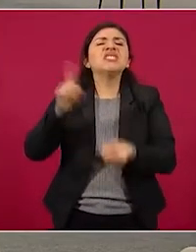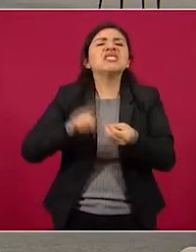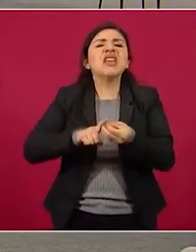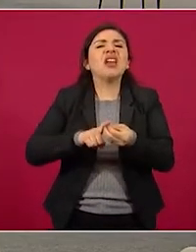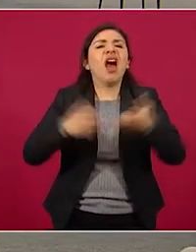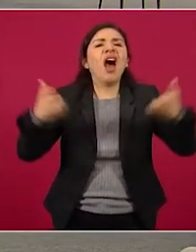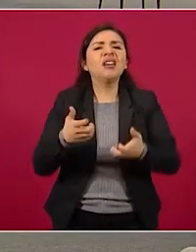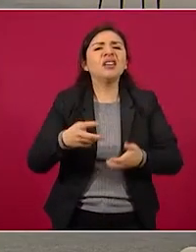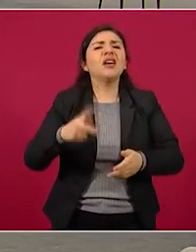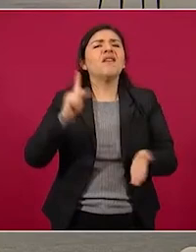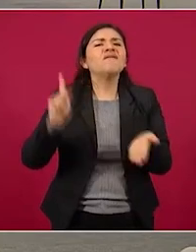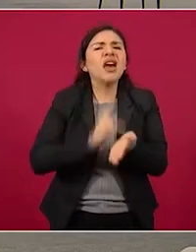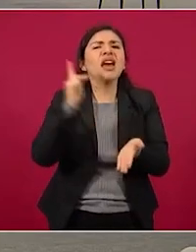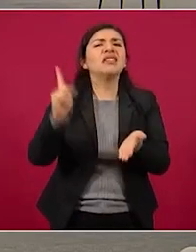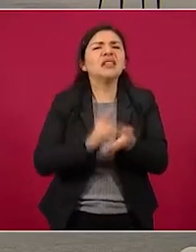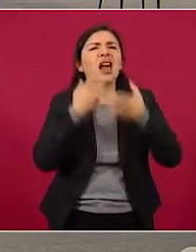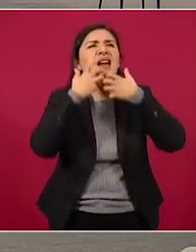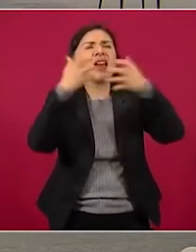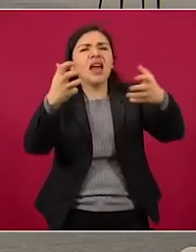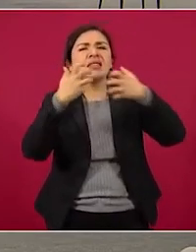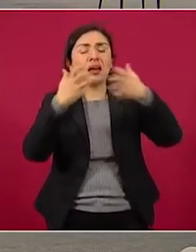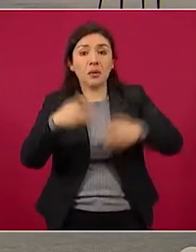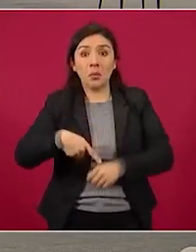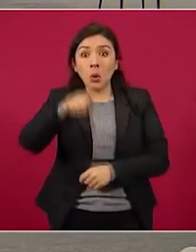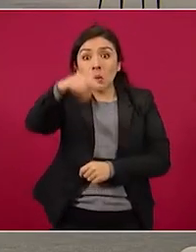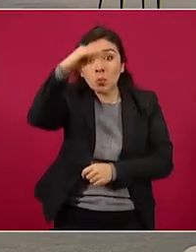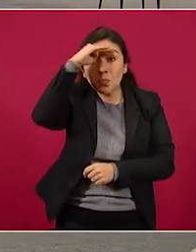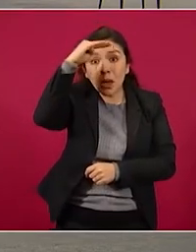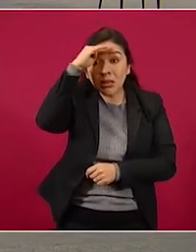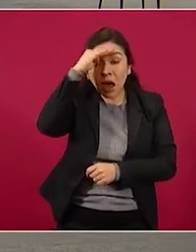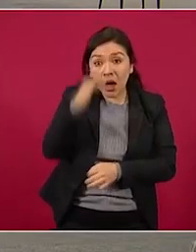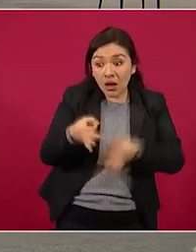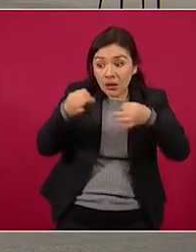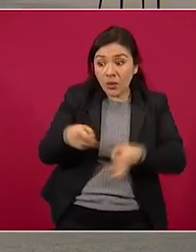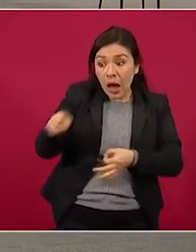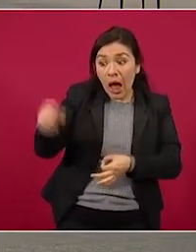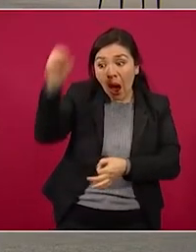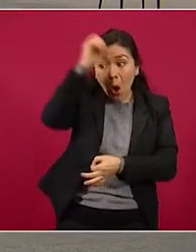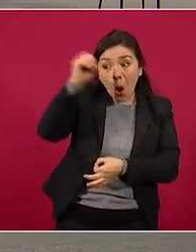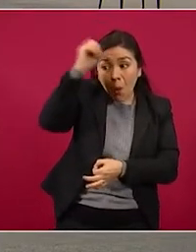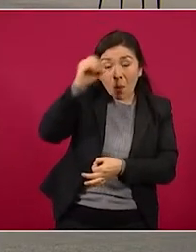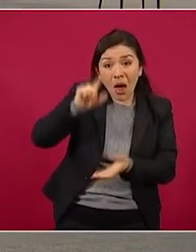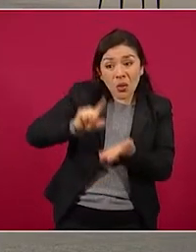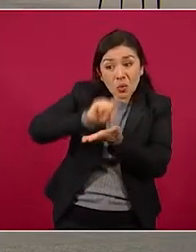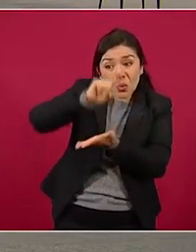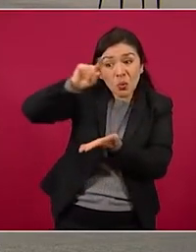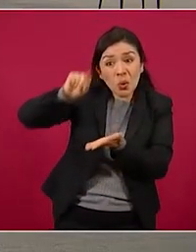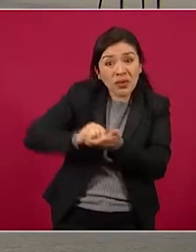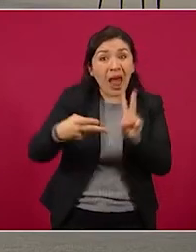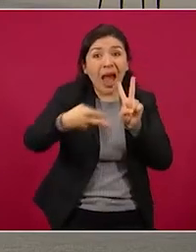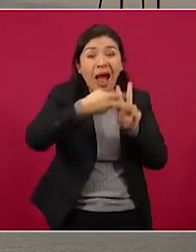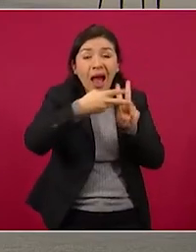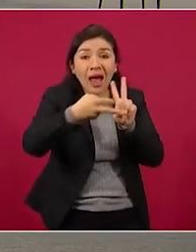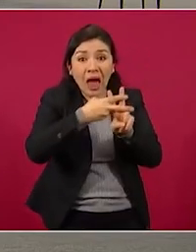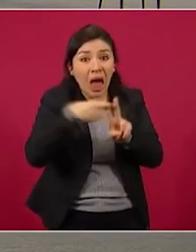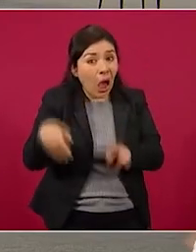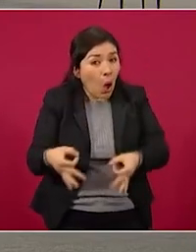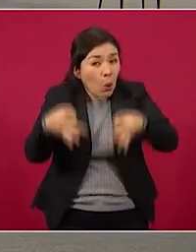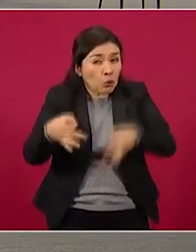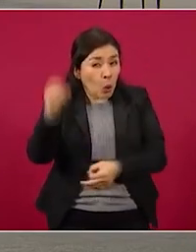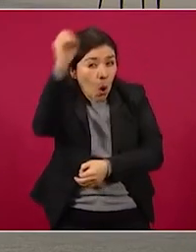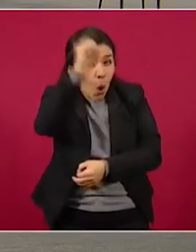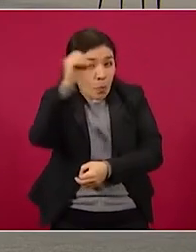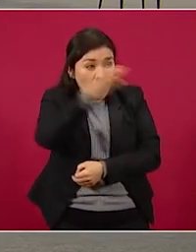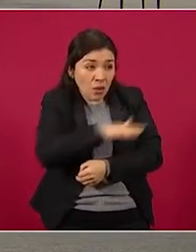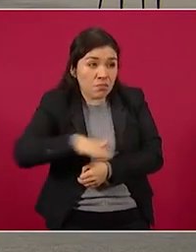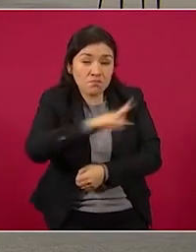más, el que repite más veces las cosas. Pero si tú piensas que lo que se opina, que un trending topic es la opinión de